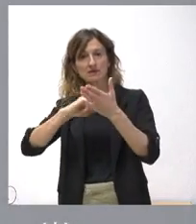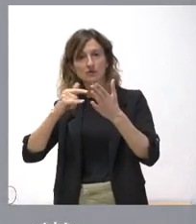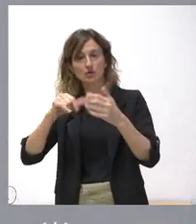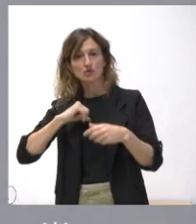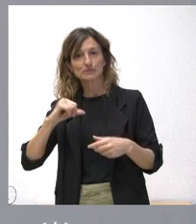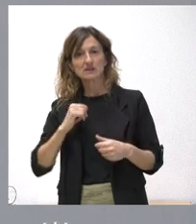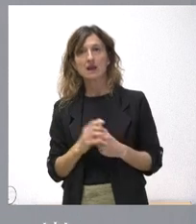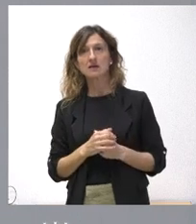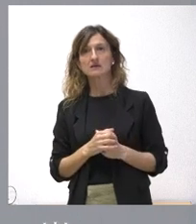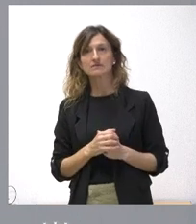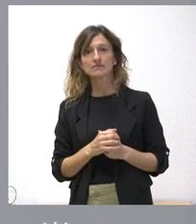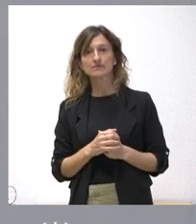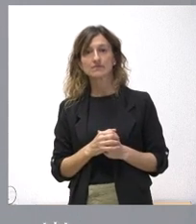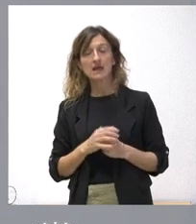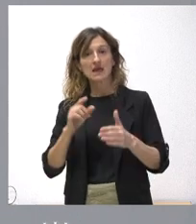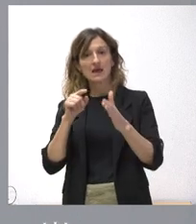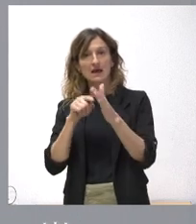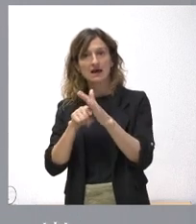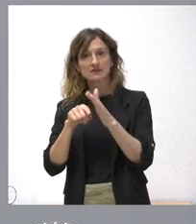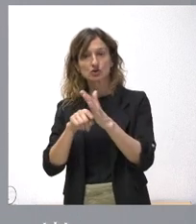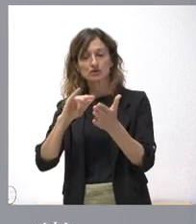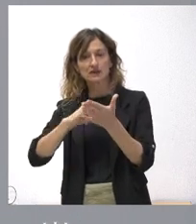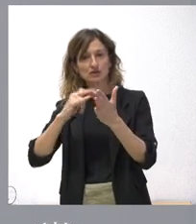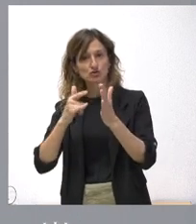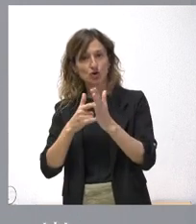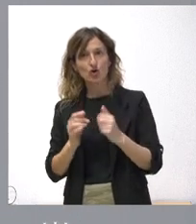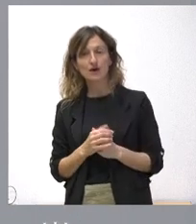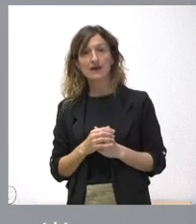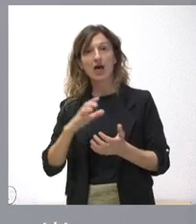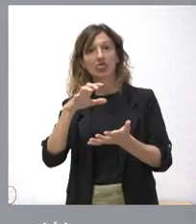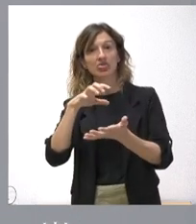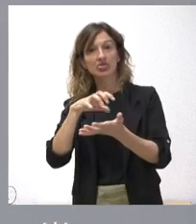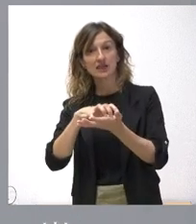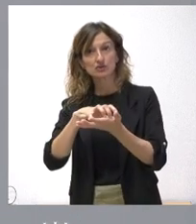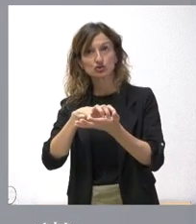hospitales. La gestión de tecnología en centros